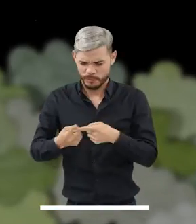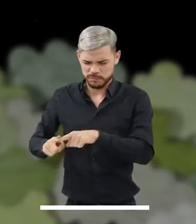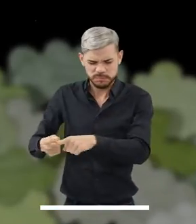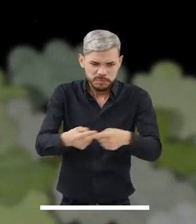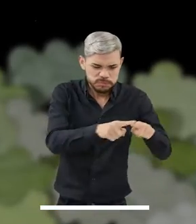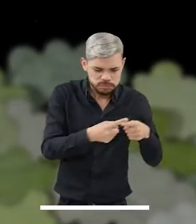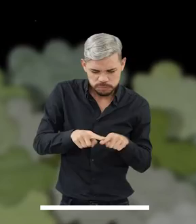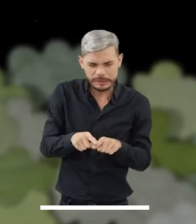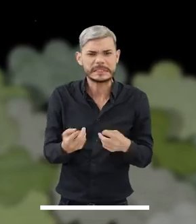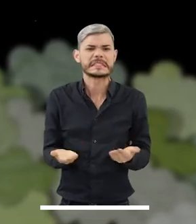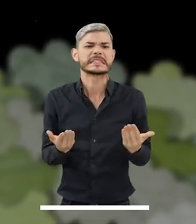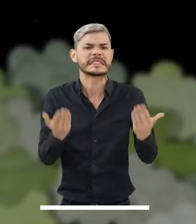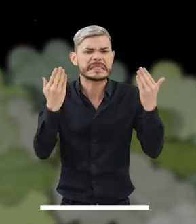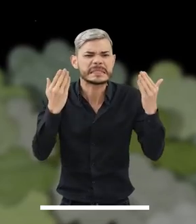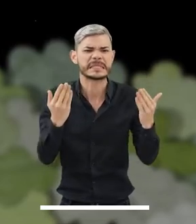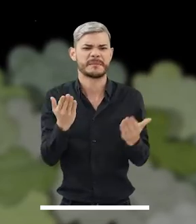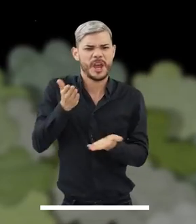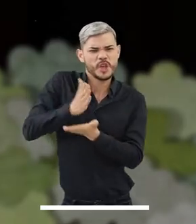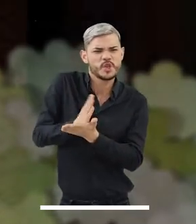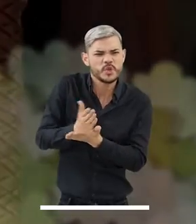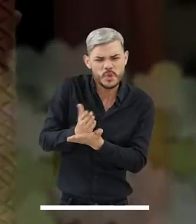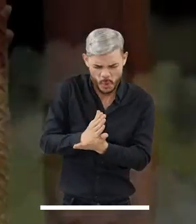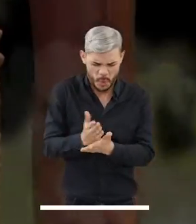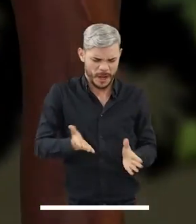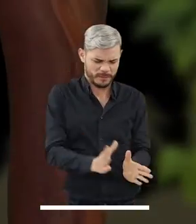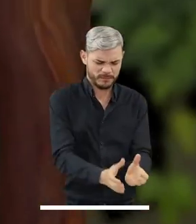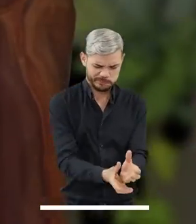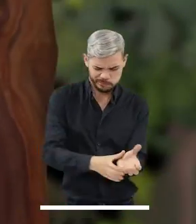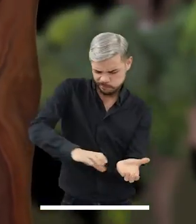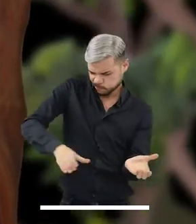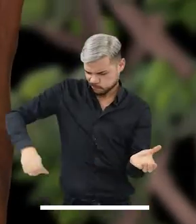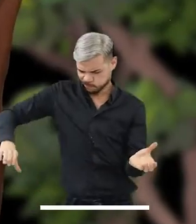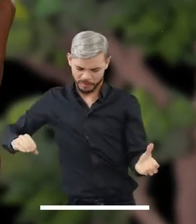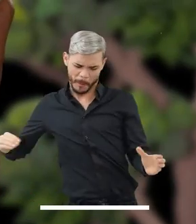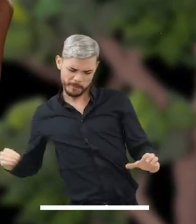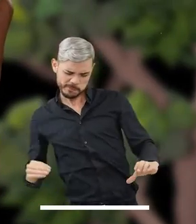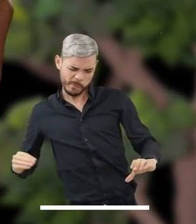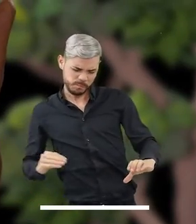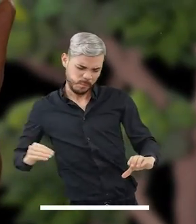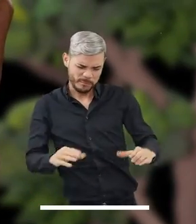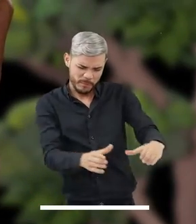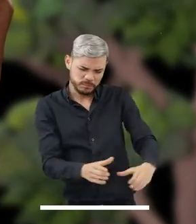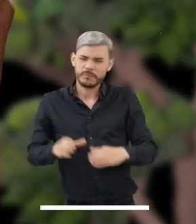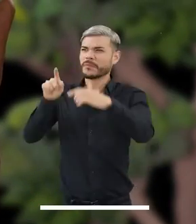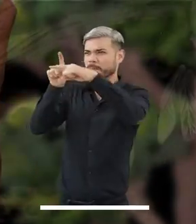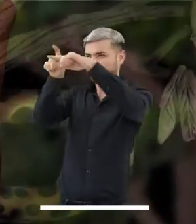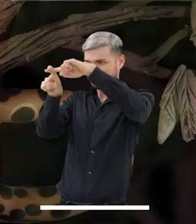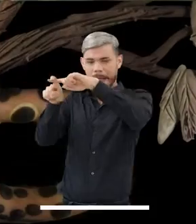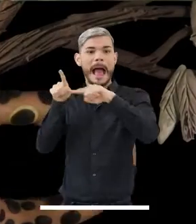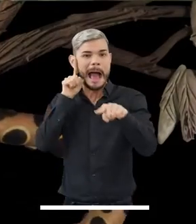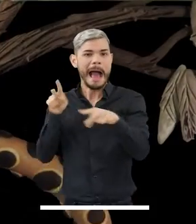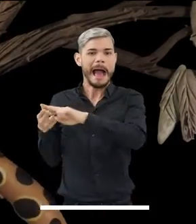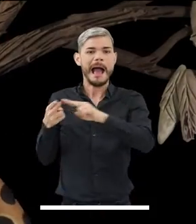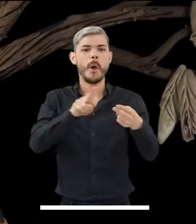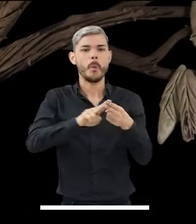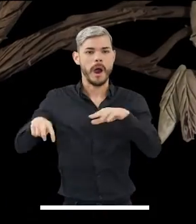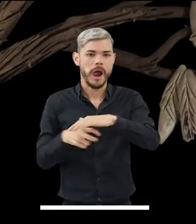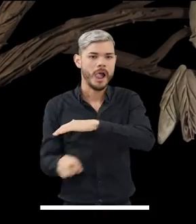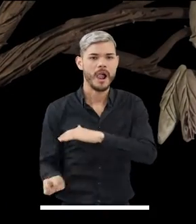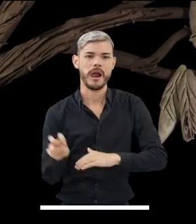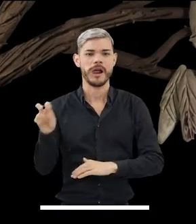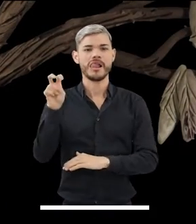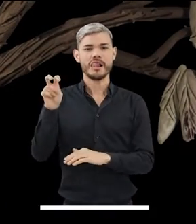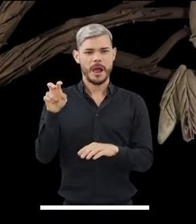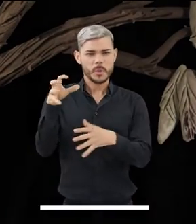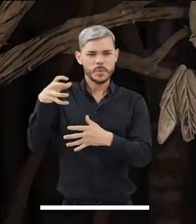un ingenioso exprimidor cuyas prensas elásticas que aprietan la masa de yuca brava hasta extraerle el cianuro, recuerdan los anillos constrictores de la